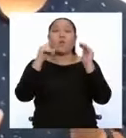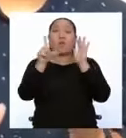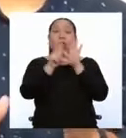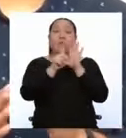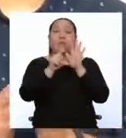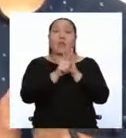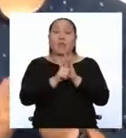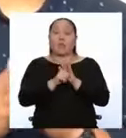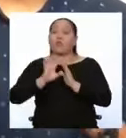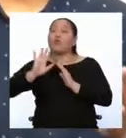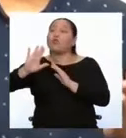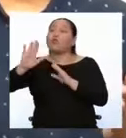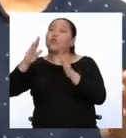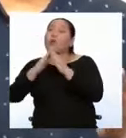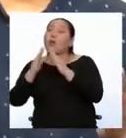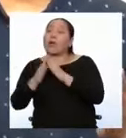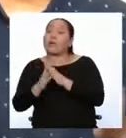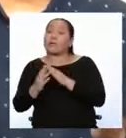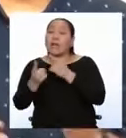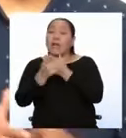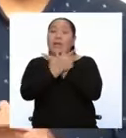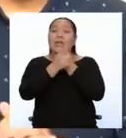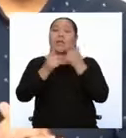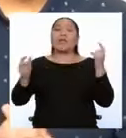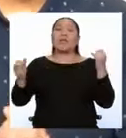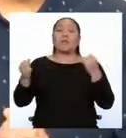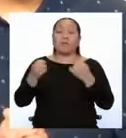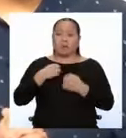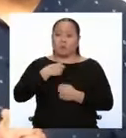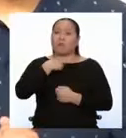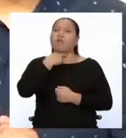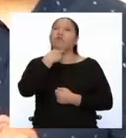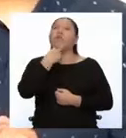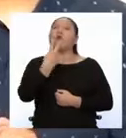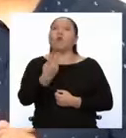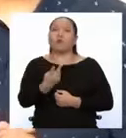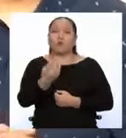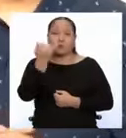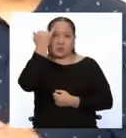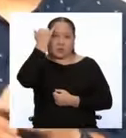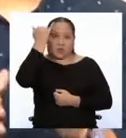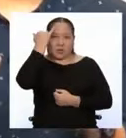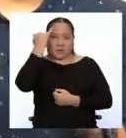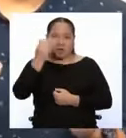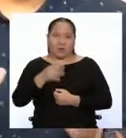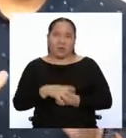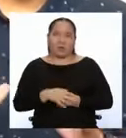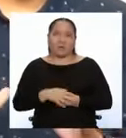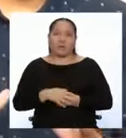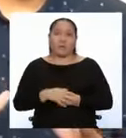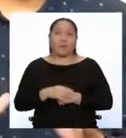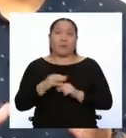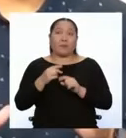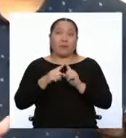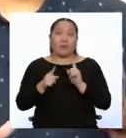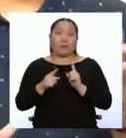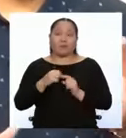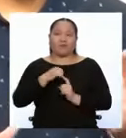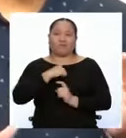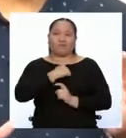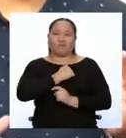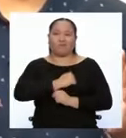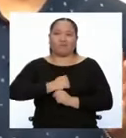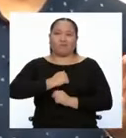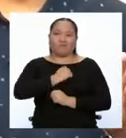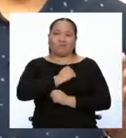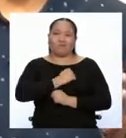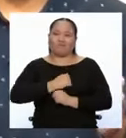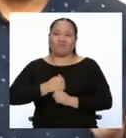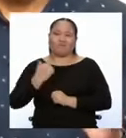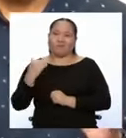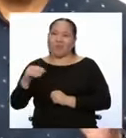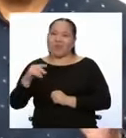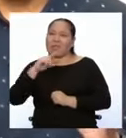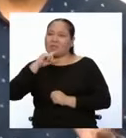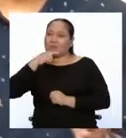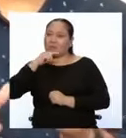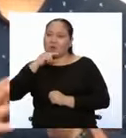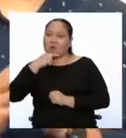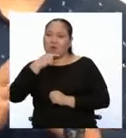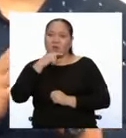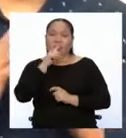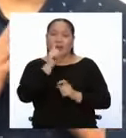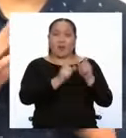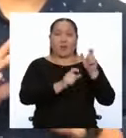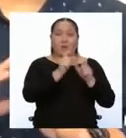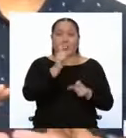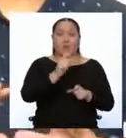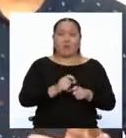la propiedad y la libertad de expresión. Pero lamentablemente, hasta ese momento, las mujeres y la población negra